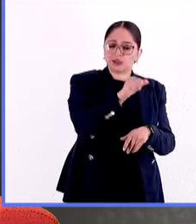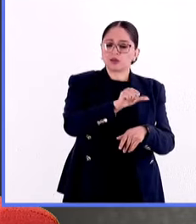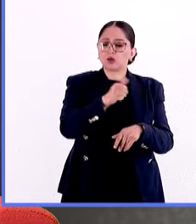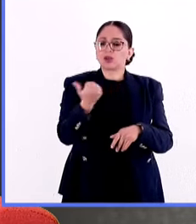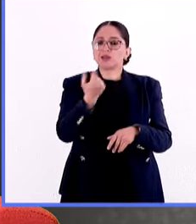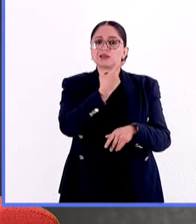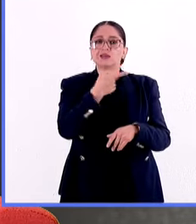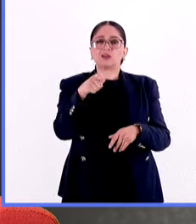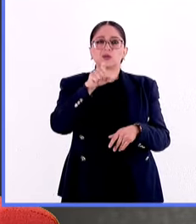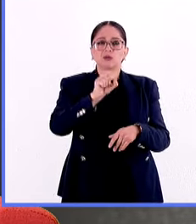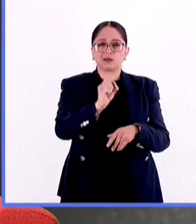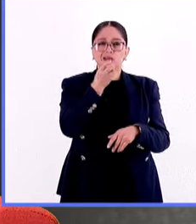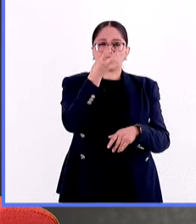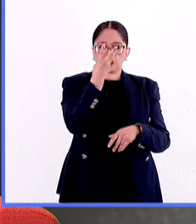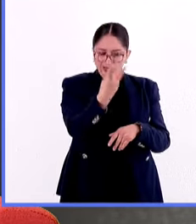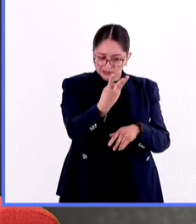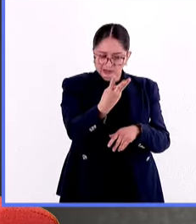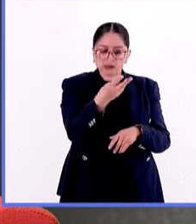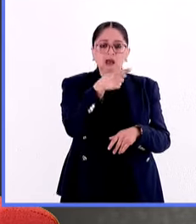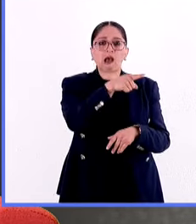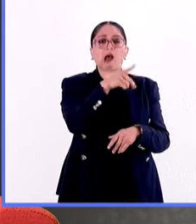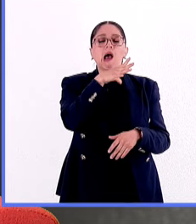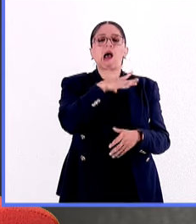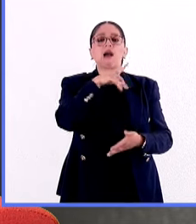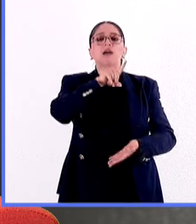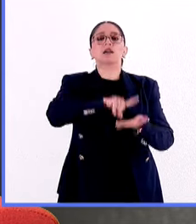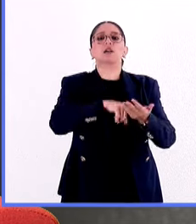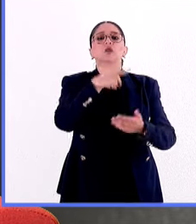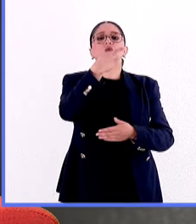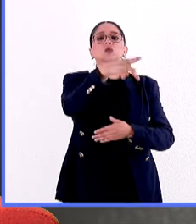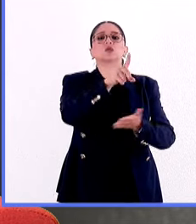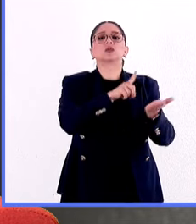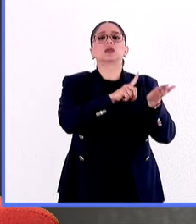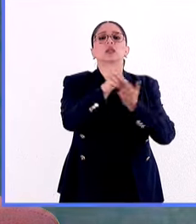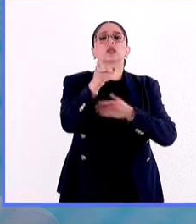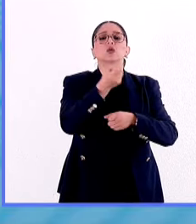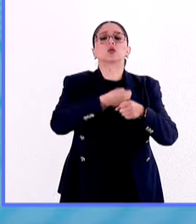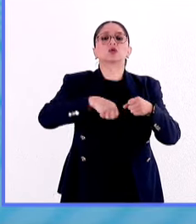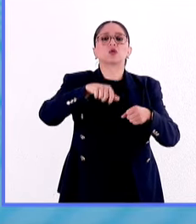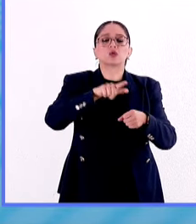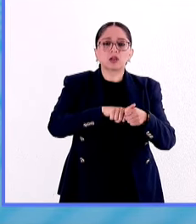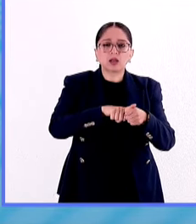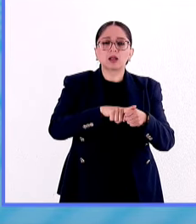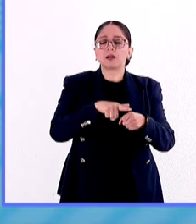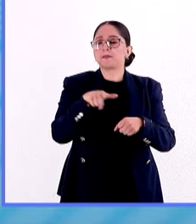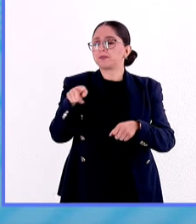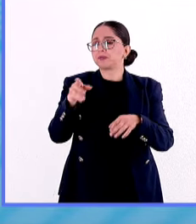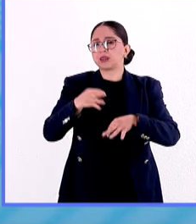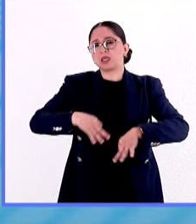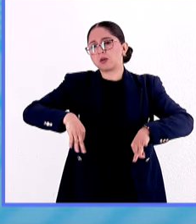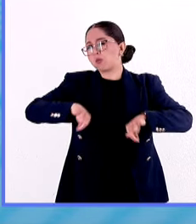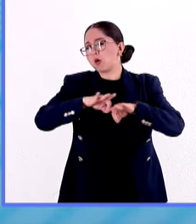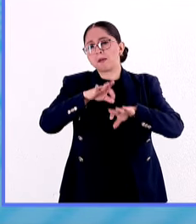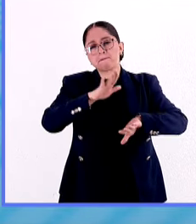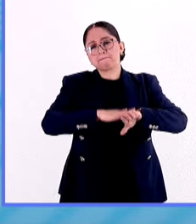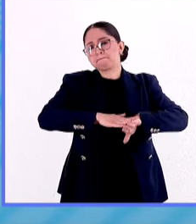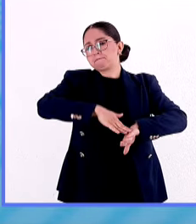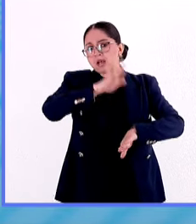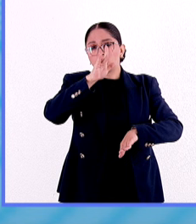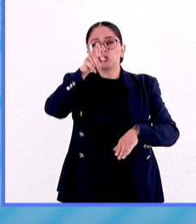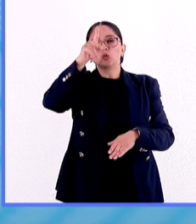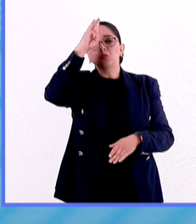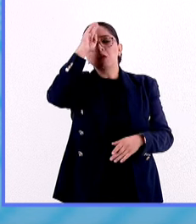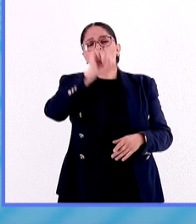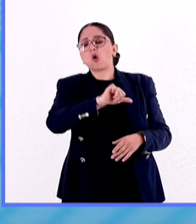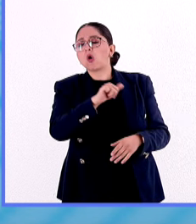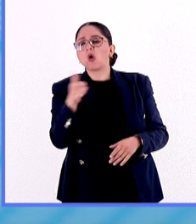en el que se habla de estos derechos sociales, los más importantes, no por restar importancia a